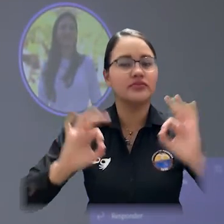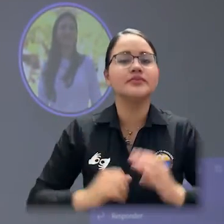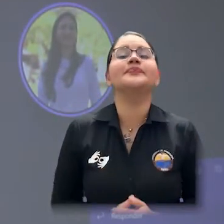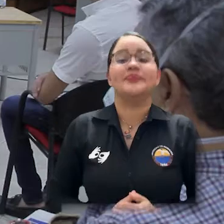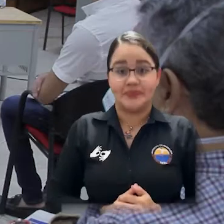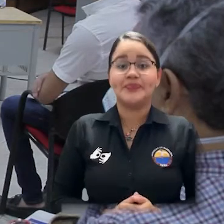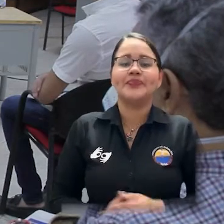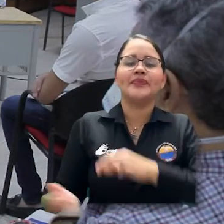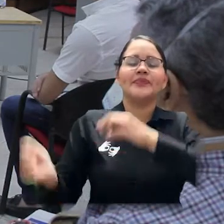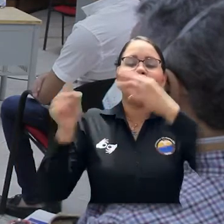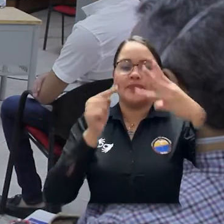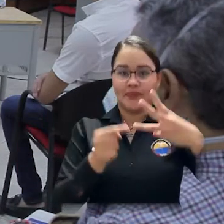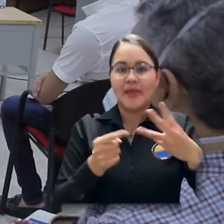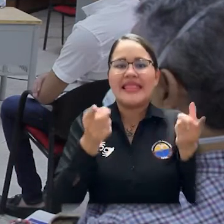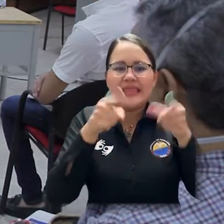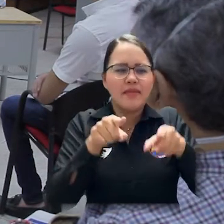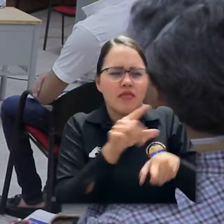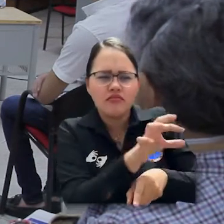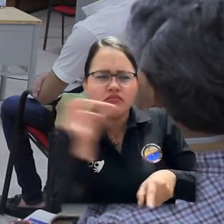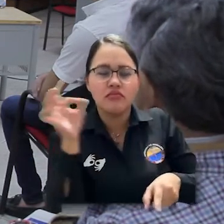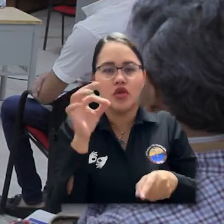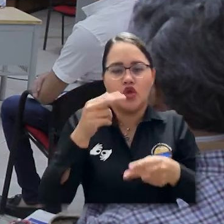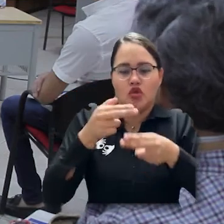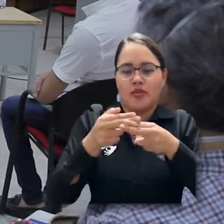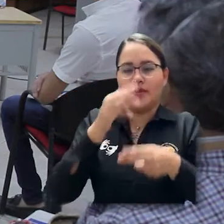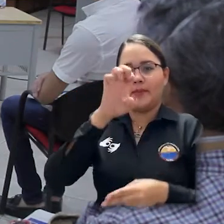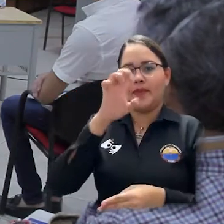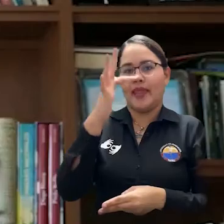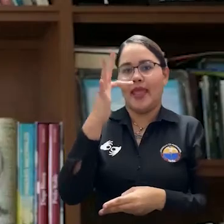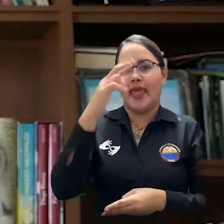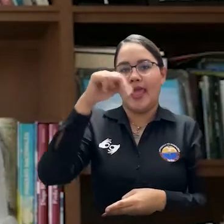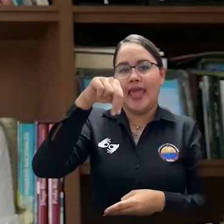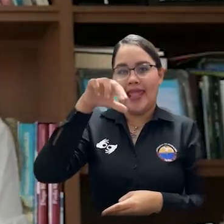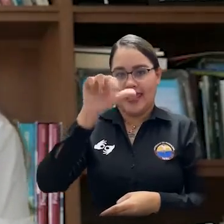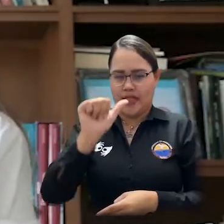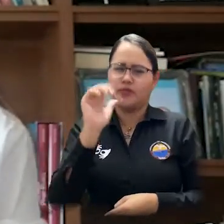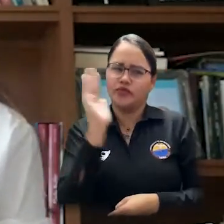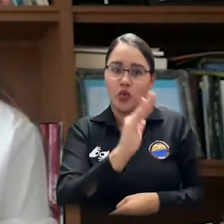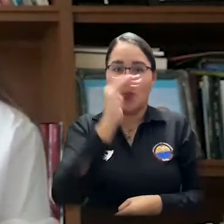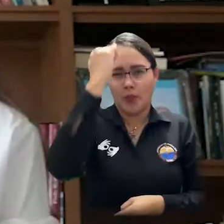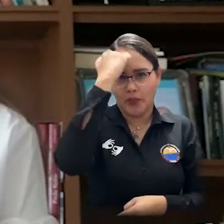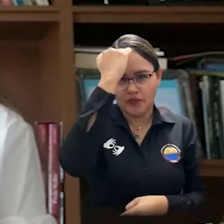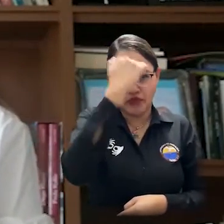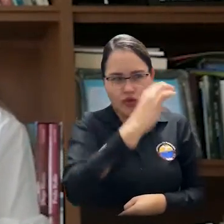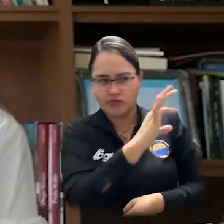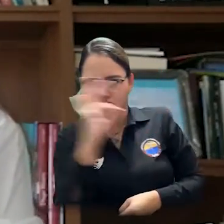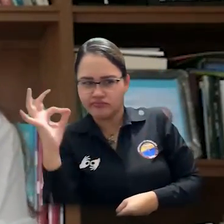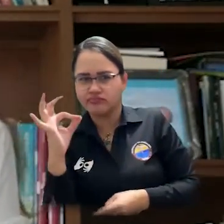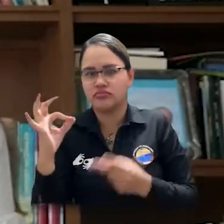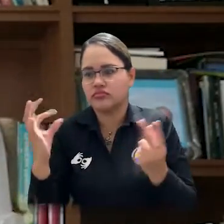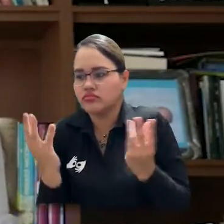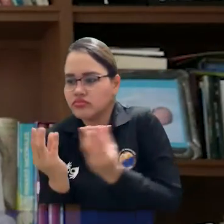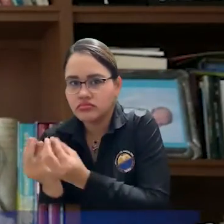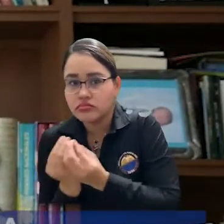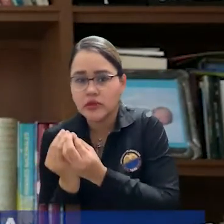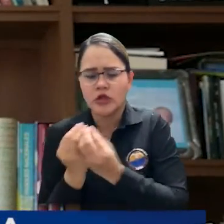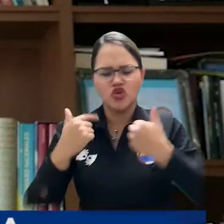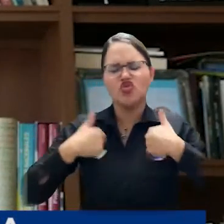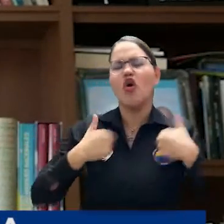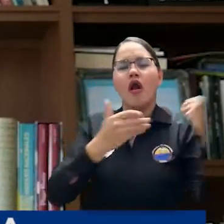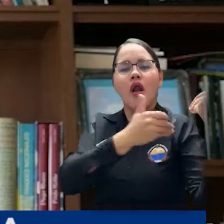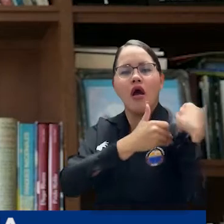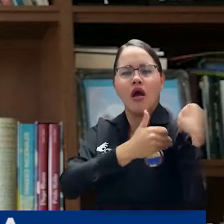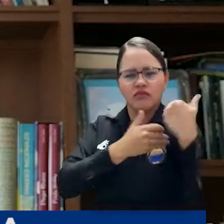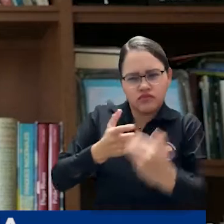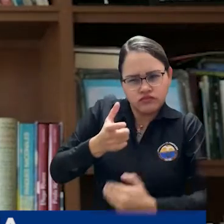reunirse a deliberar, fue escogida la profesora Egna Bayona. Tengo el compromiso de apoyar la coordinación, la inspección, la